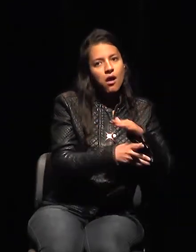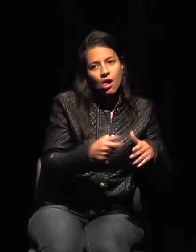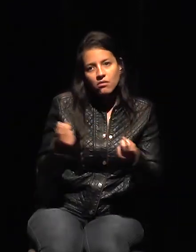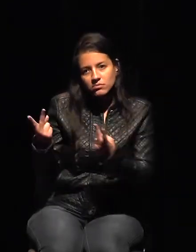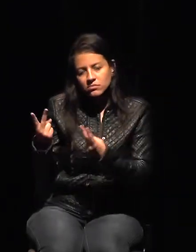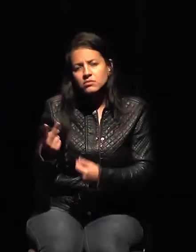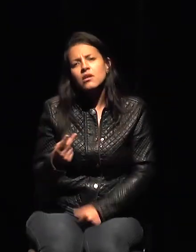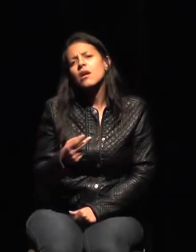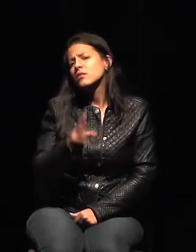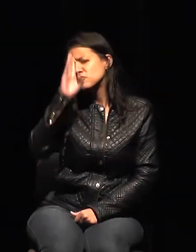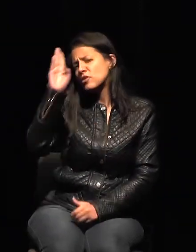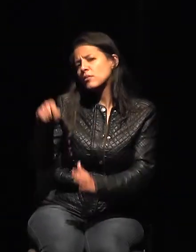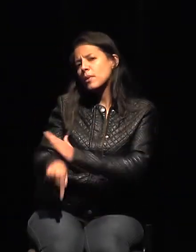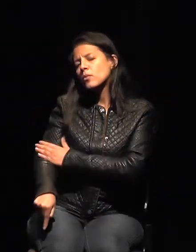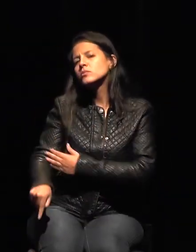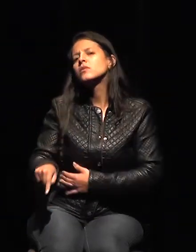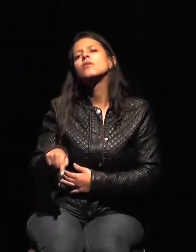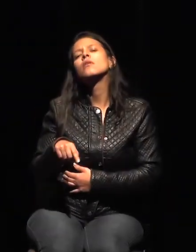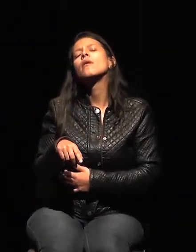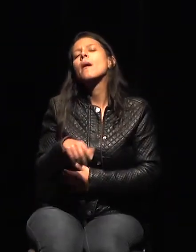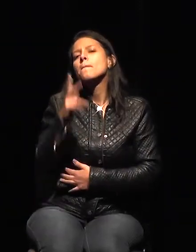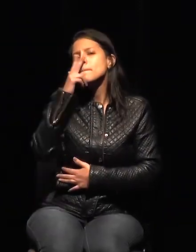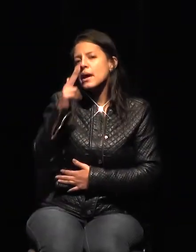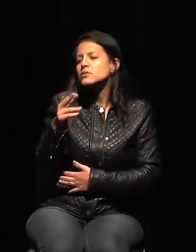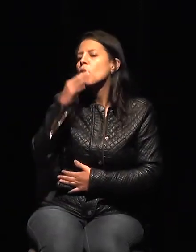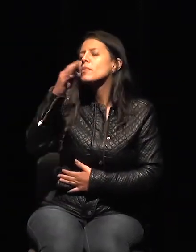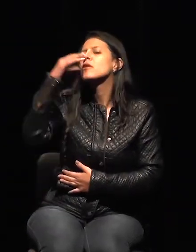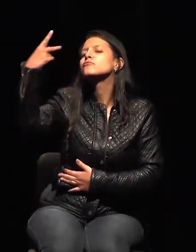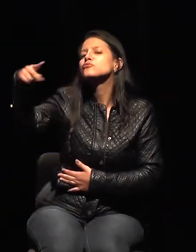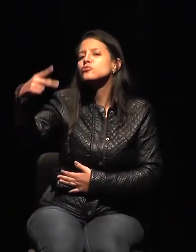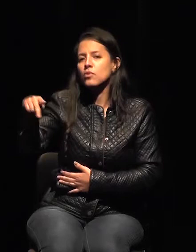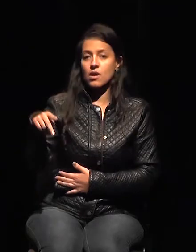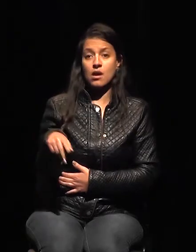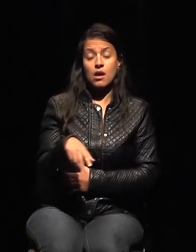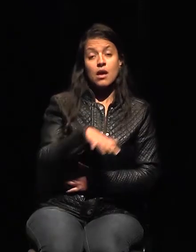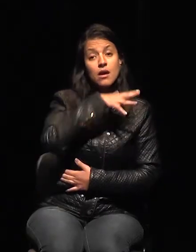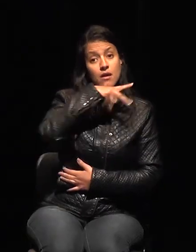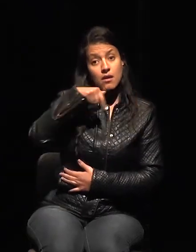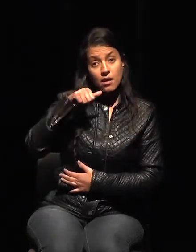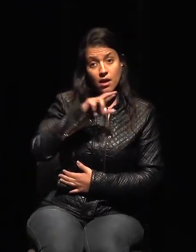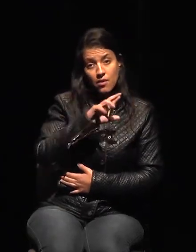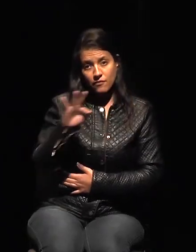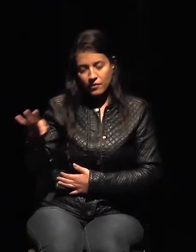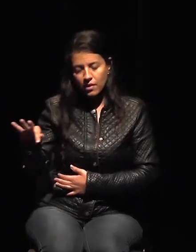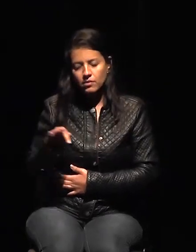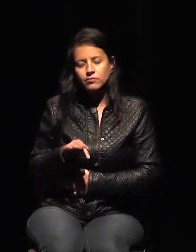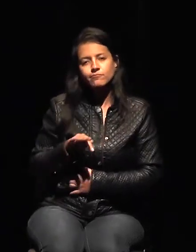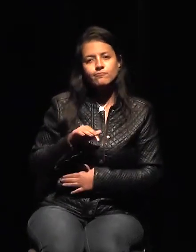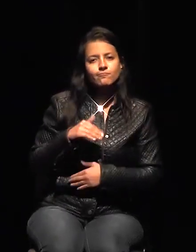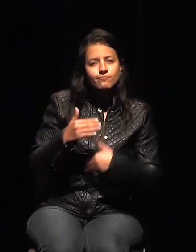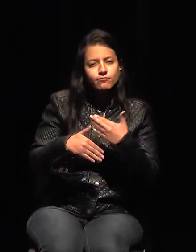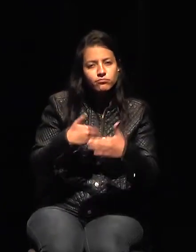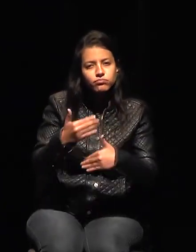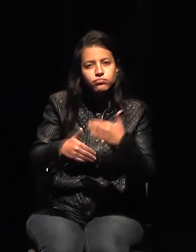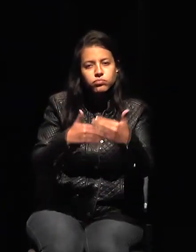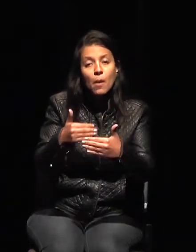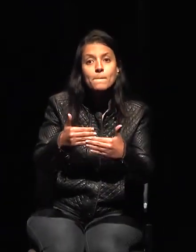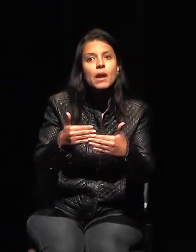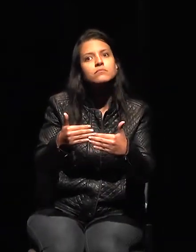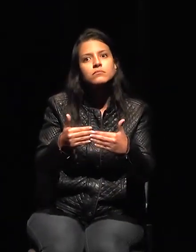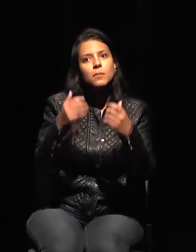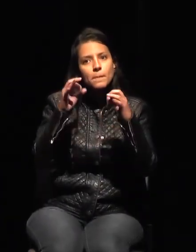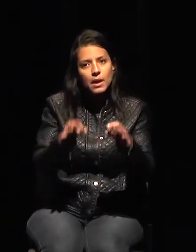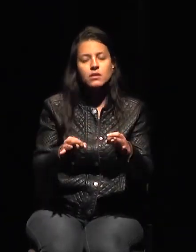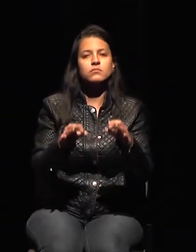a paso desde el servicio de recaudación interna para que ese tema estuviera en la pauta de una forma más eficiente?